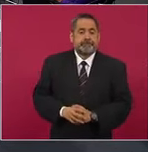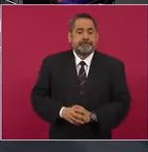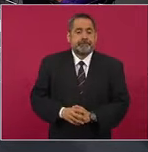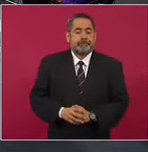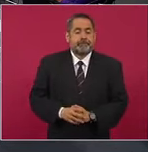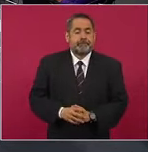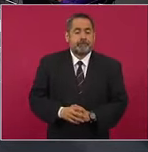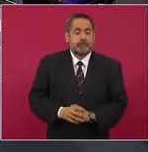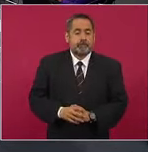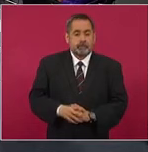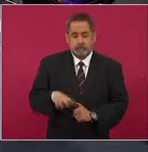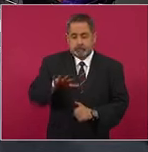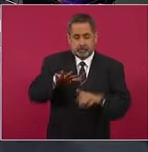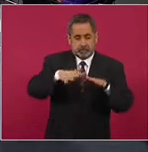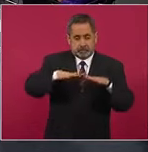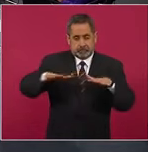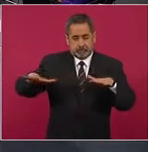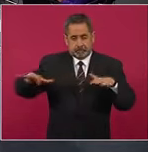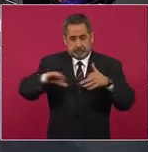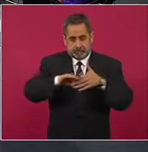toda esta costa